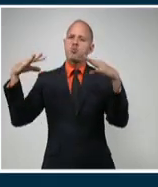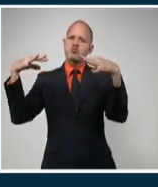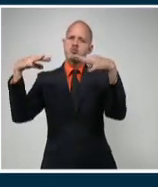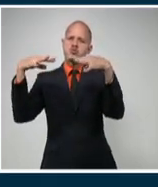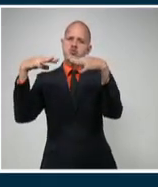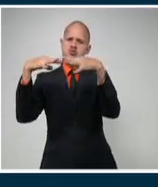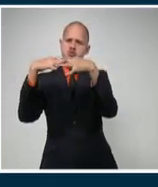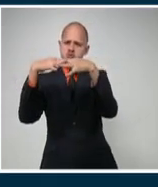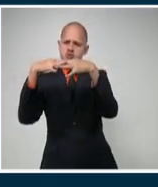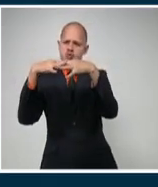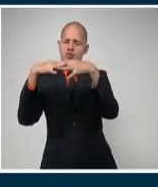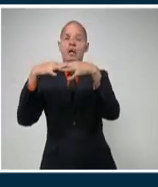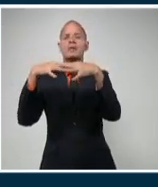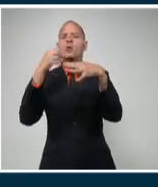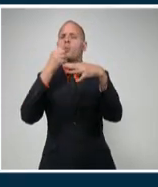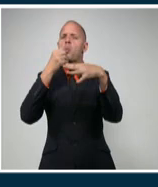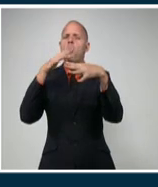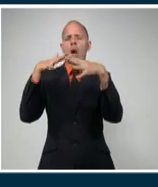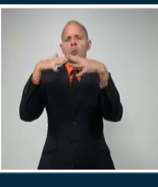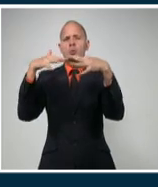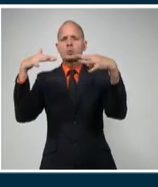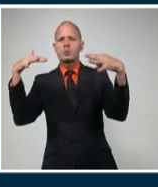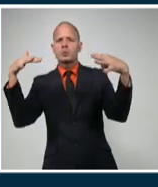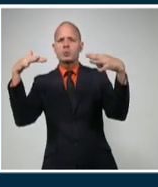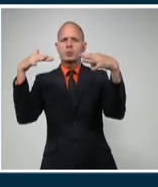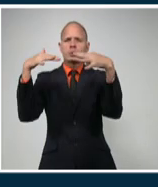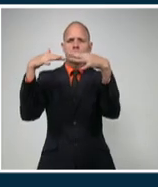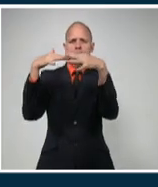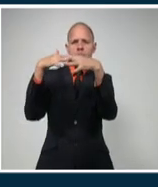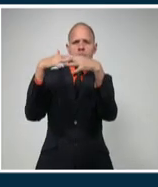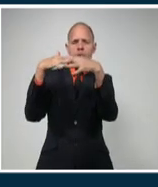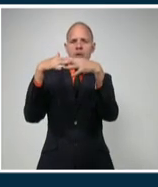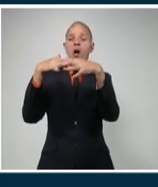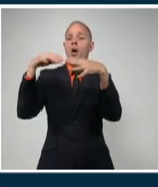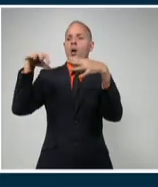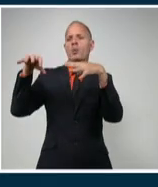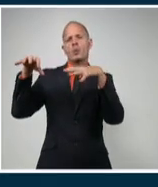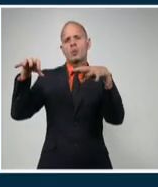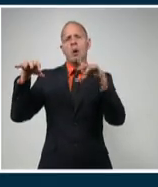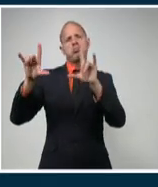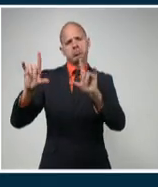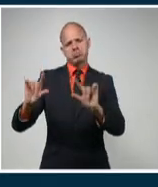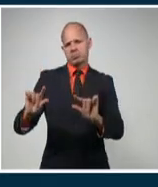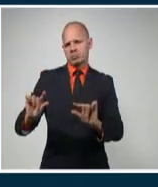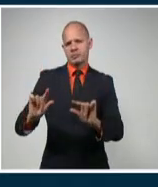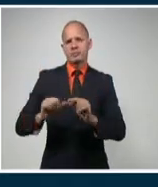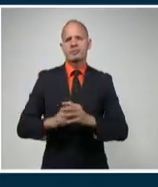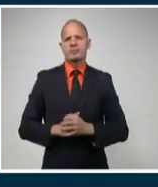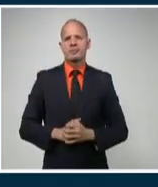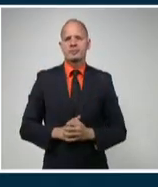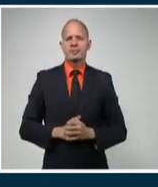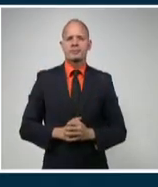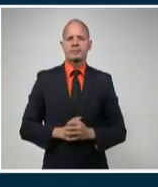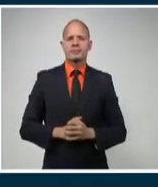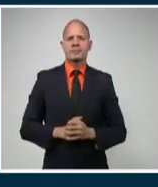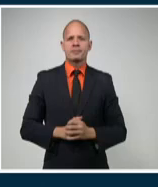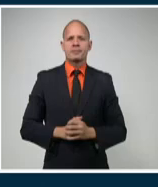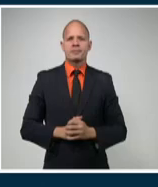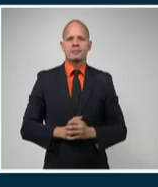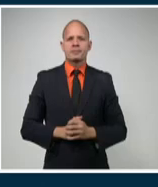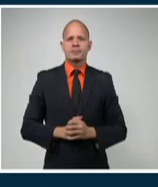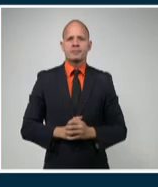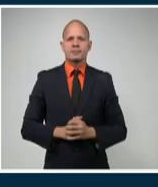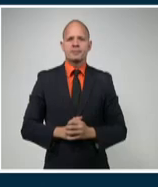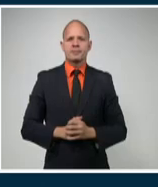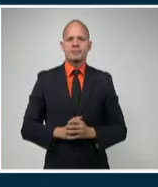nublado de manera ocasional con solo aisladas lluvias, o sea disminuye la probabilidad de lluvias en el occidente y centro del país y se mantendrá